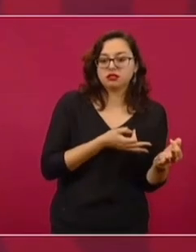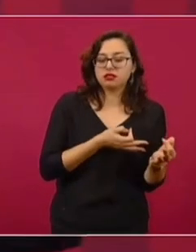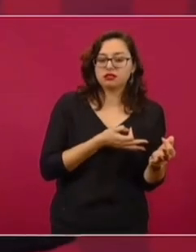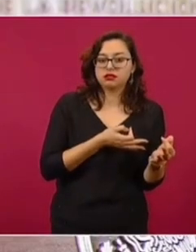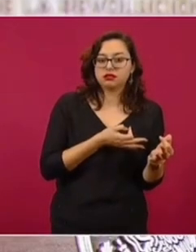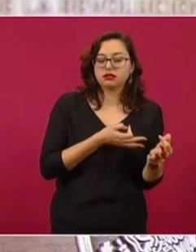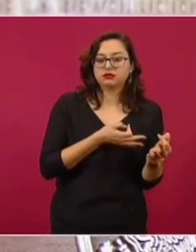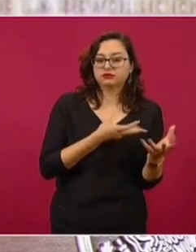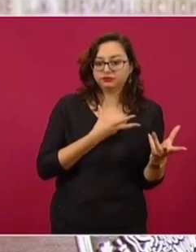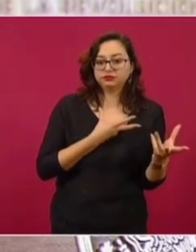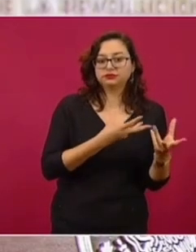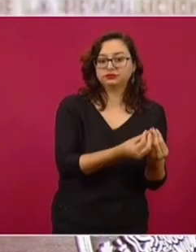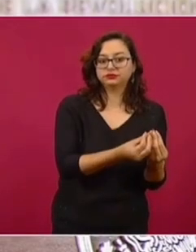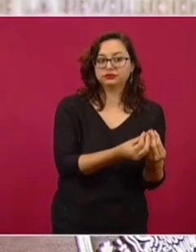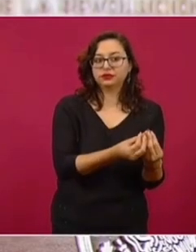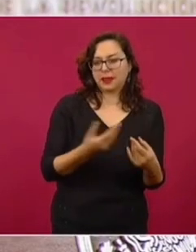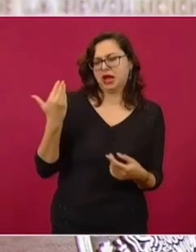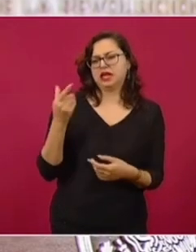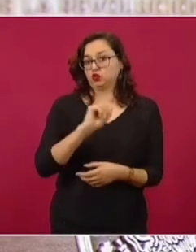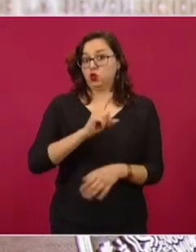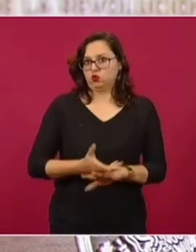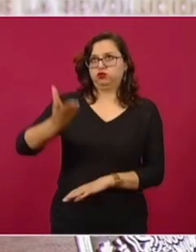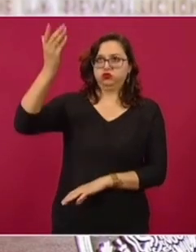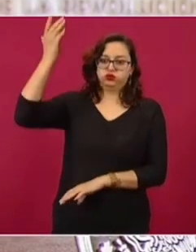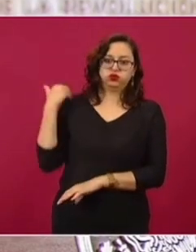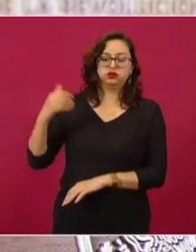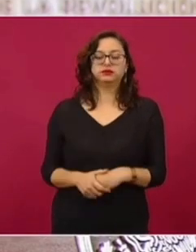no de ahora, ya llevan tiempo.